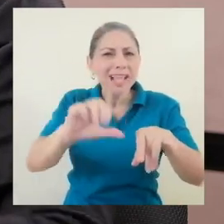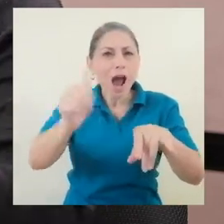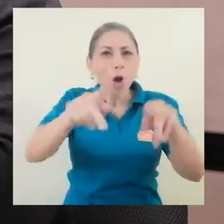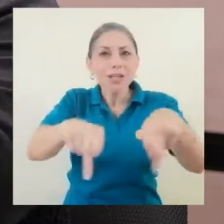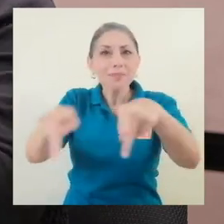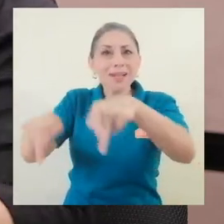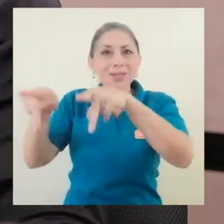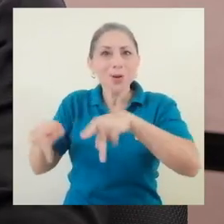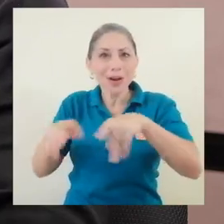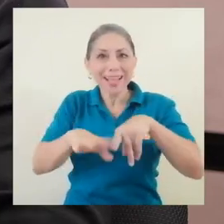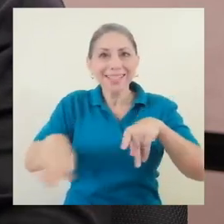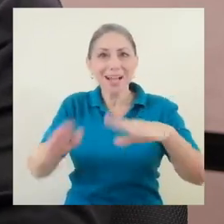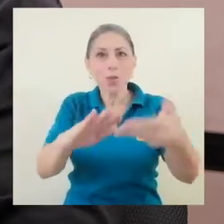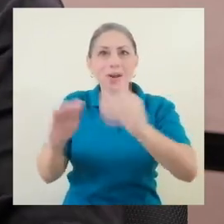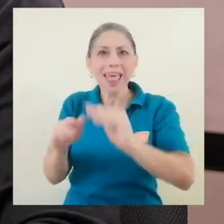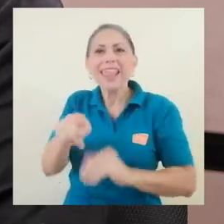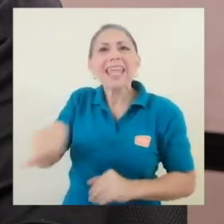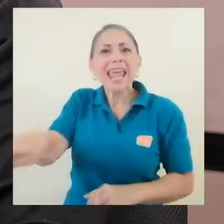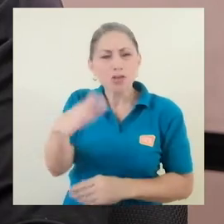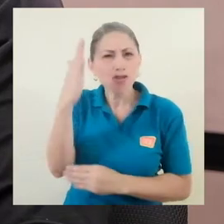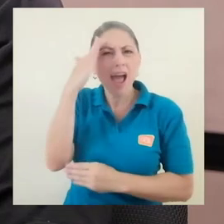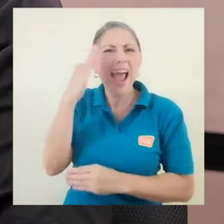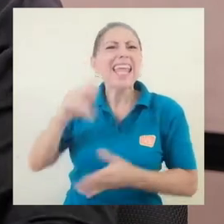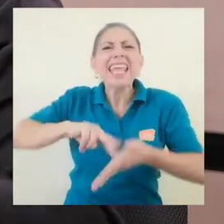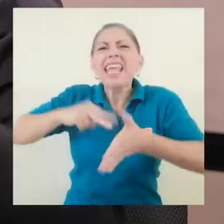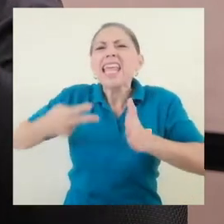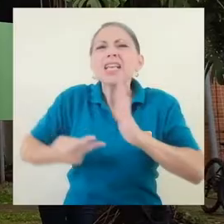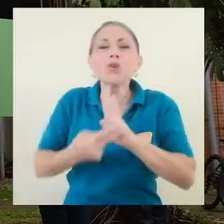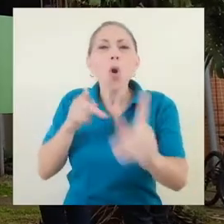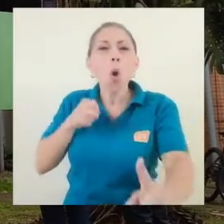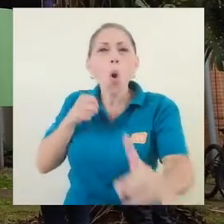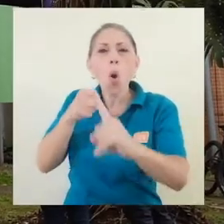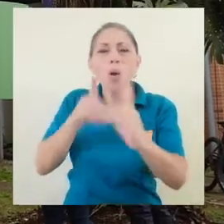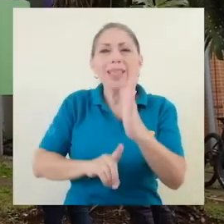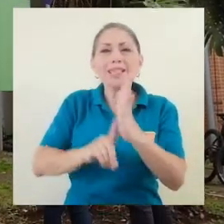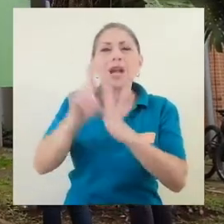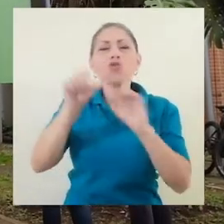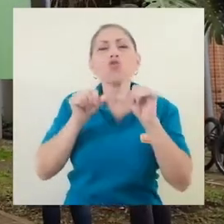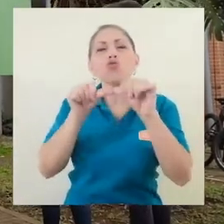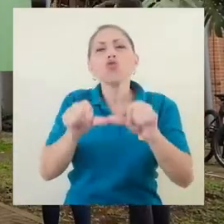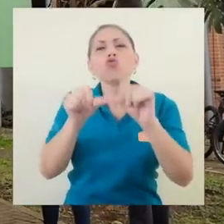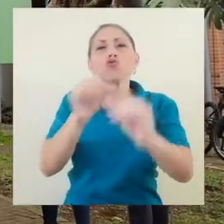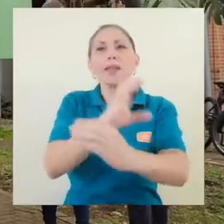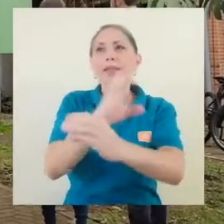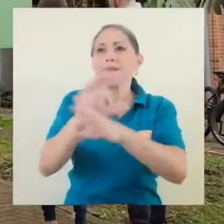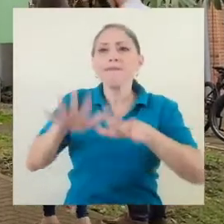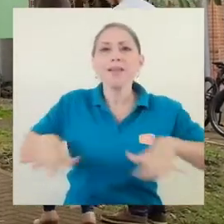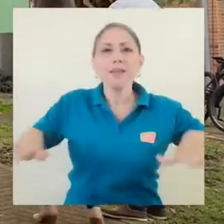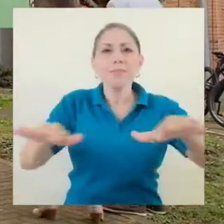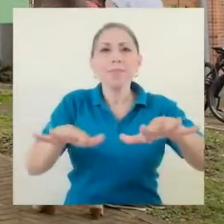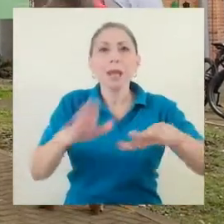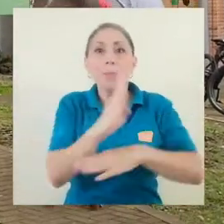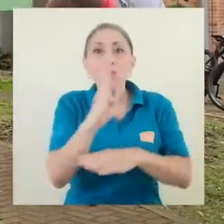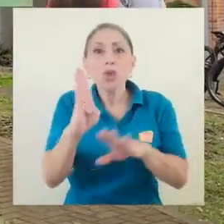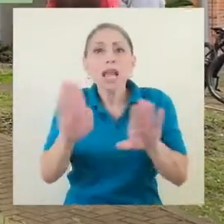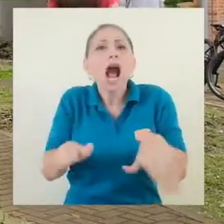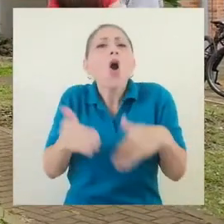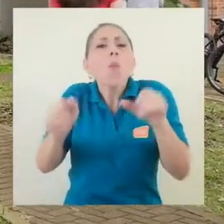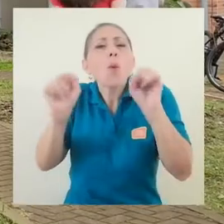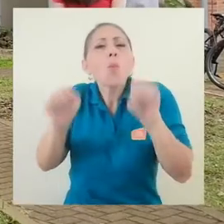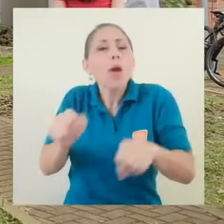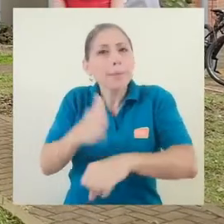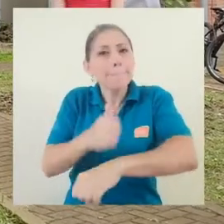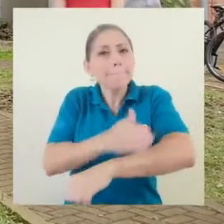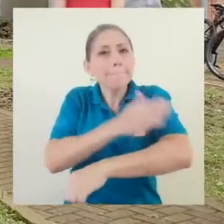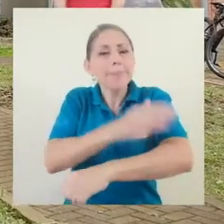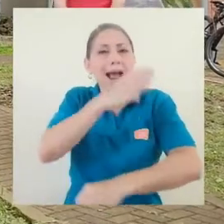esté, con relación a qué son los objetivos del desarrollo sostenible, qué cosas puede hacer la biblioteca para contribuir al mejoramiento de la calidad de